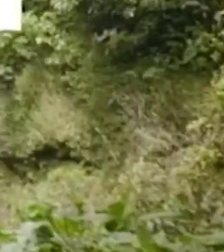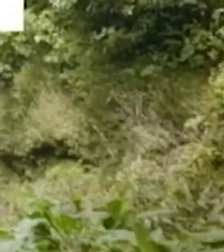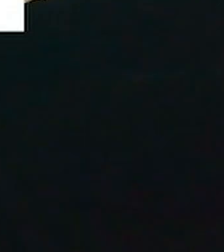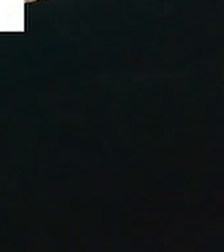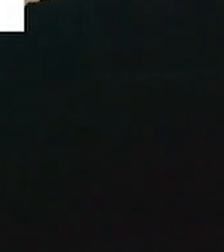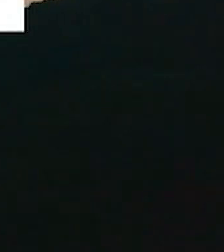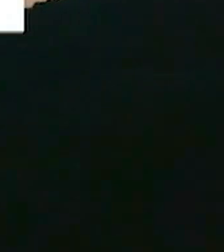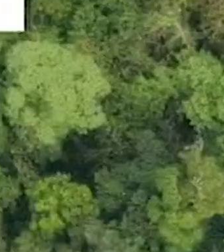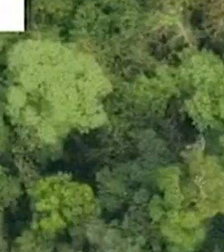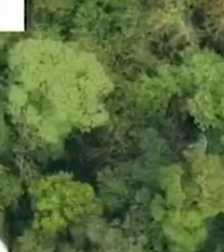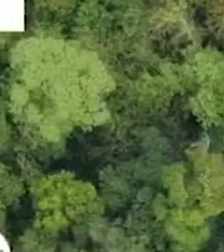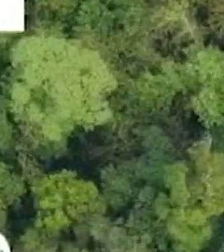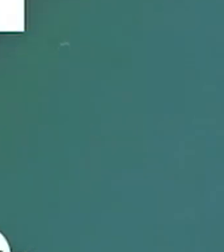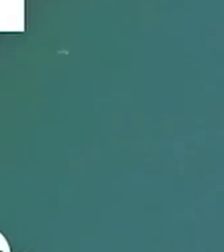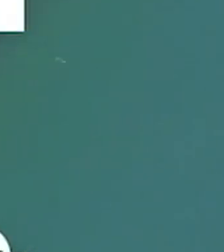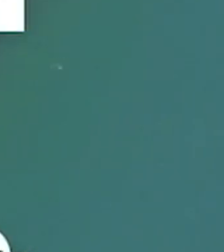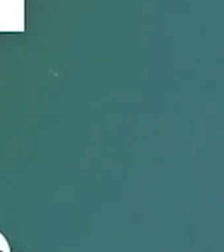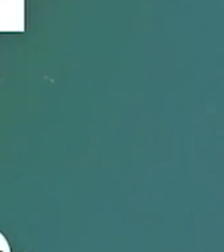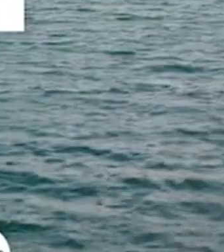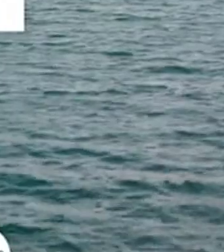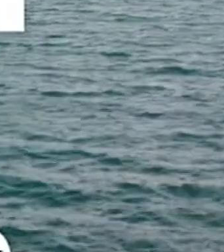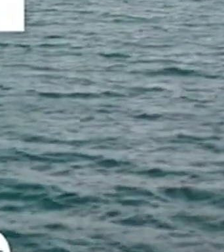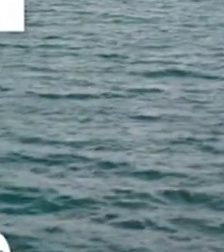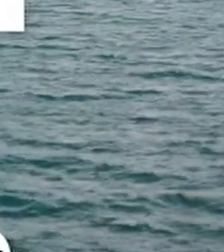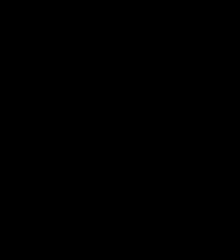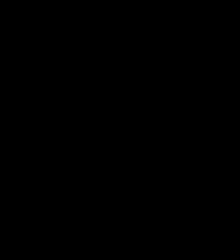ingresa a vamos a turistear punto com